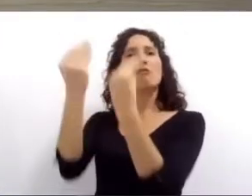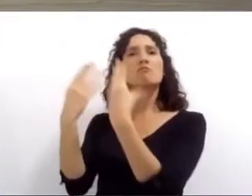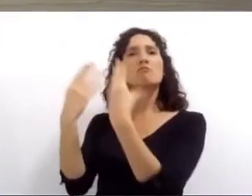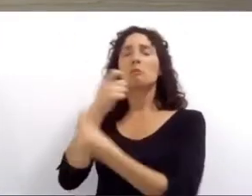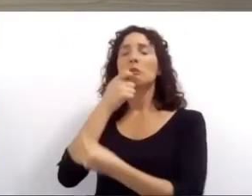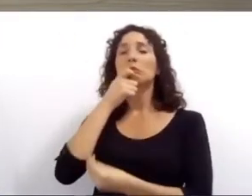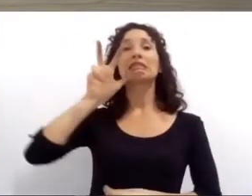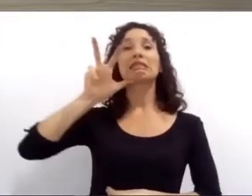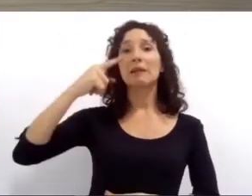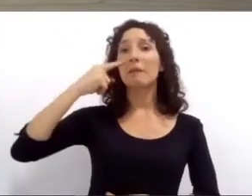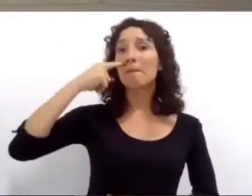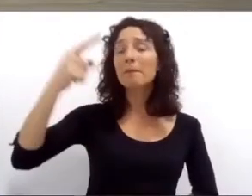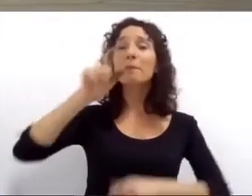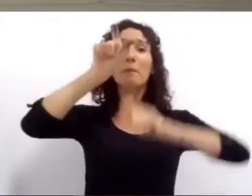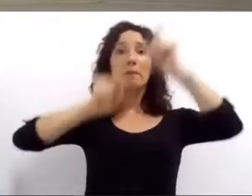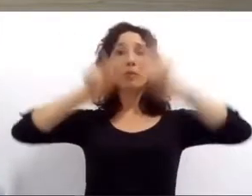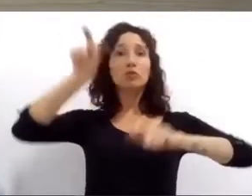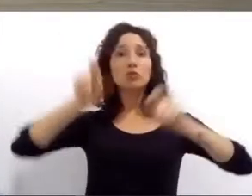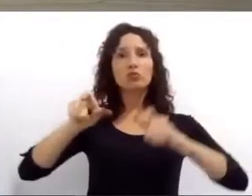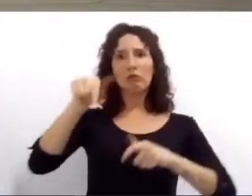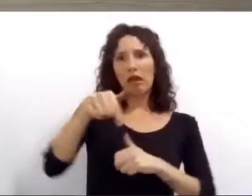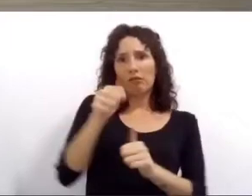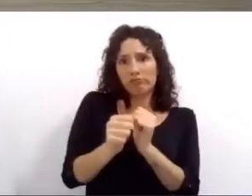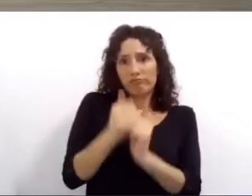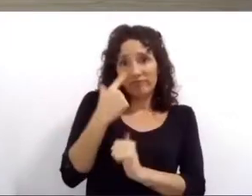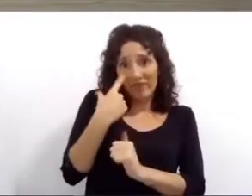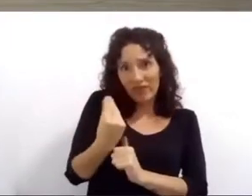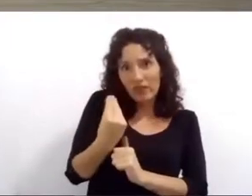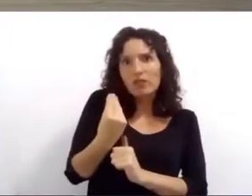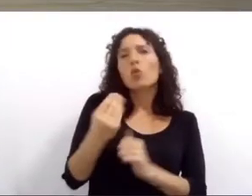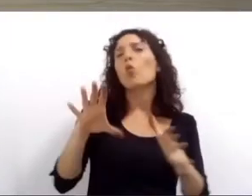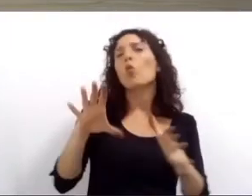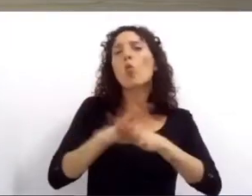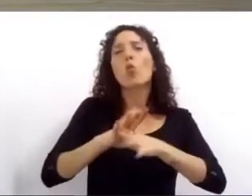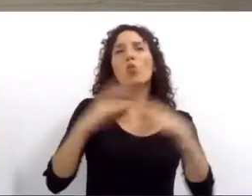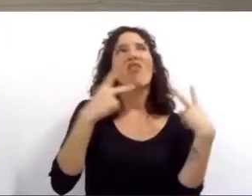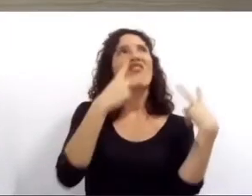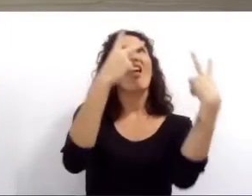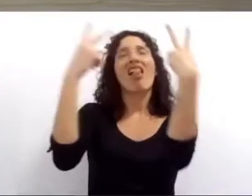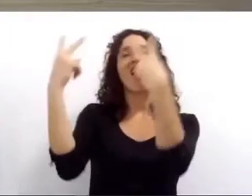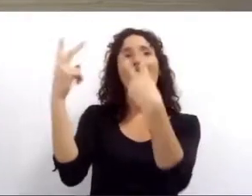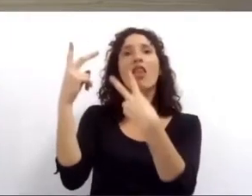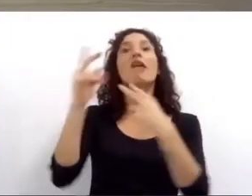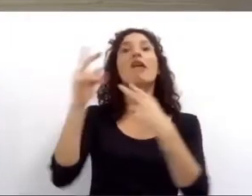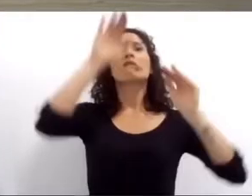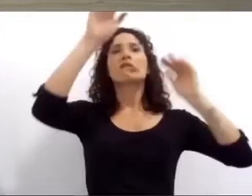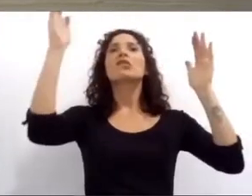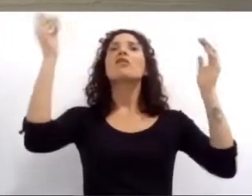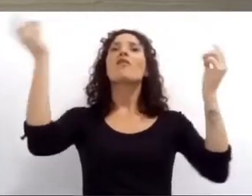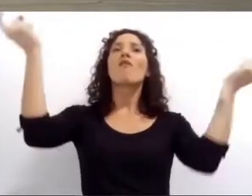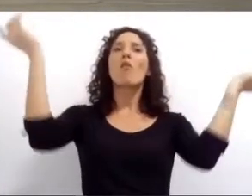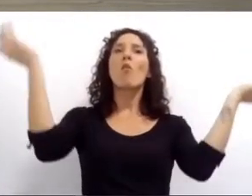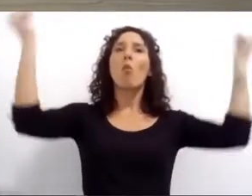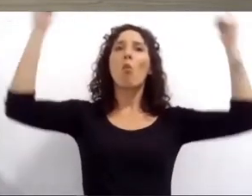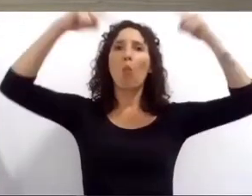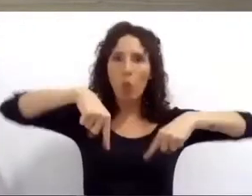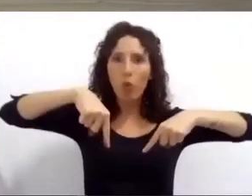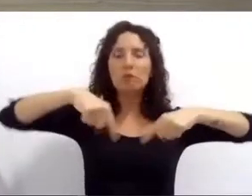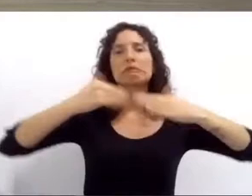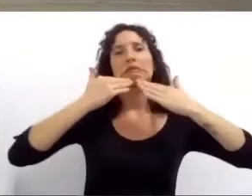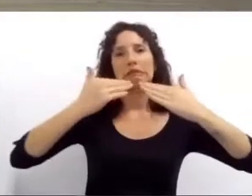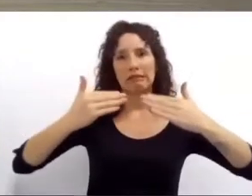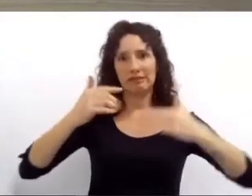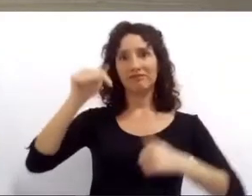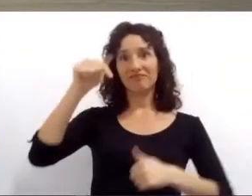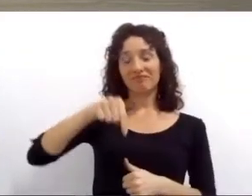que querían volver a sus hogares. Junto a autoridades provinciales y nacionales, monitoreamos el ingreso de más de 70.000 viajeros a la ciudad